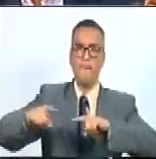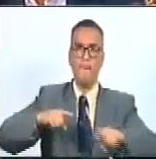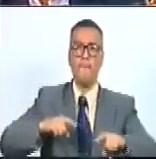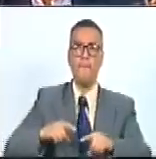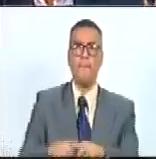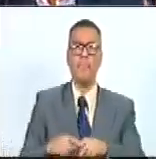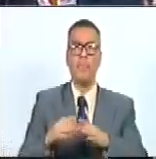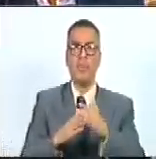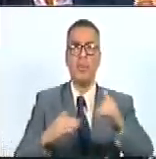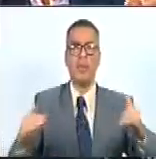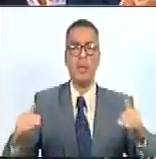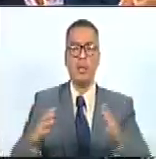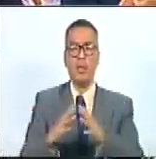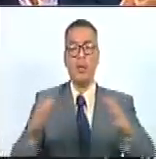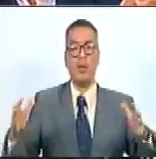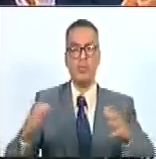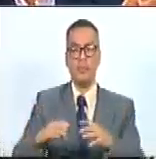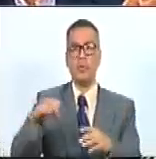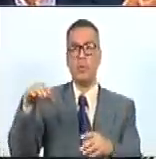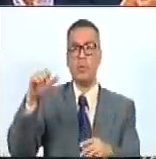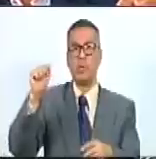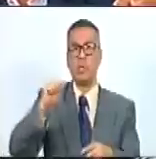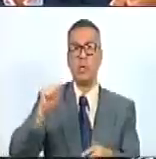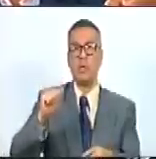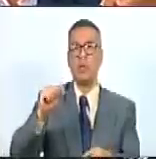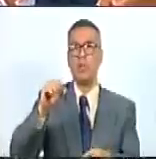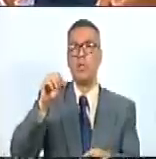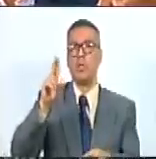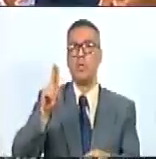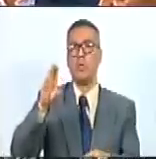gran mariscal Antonio José de Sucre